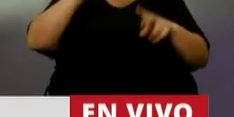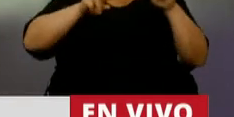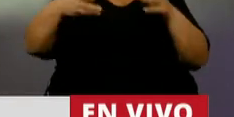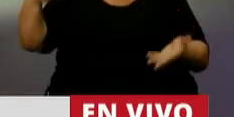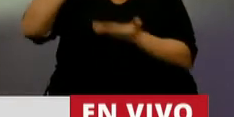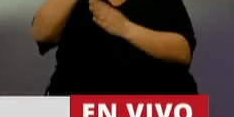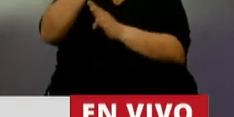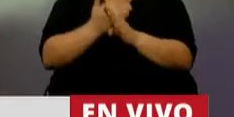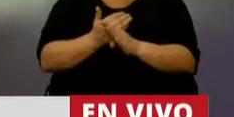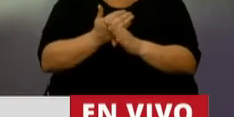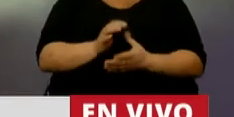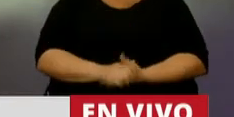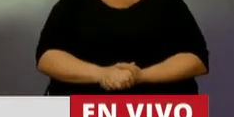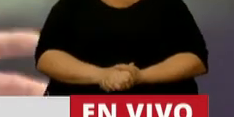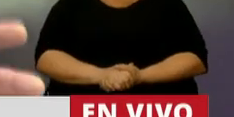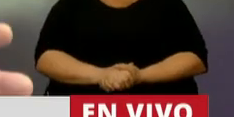desinversión.